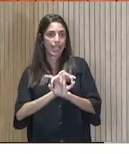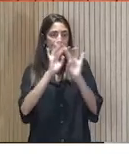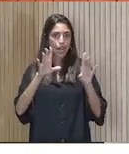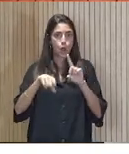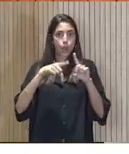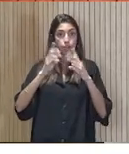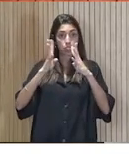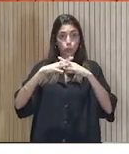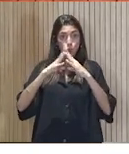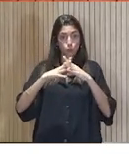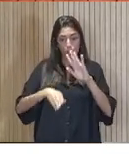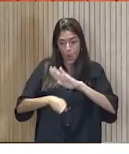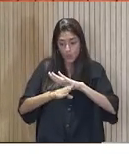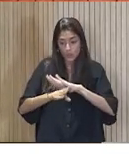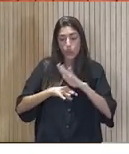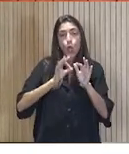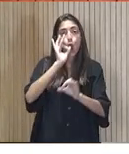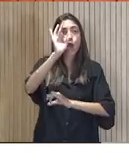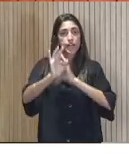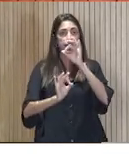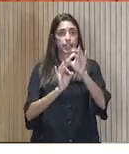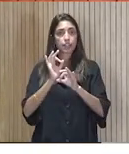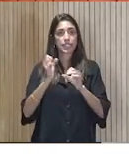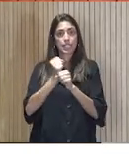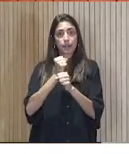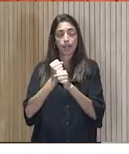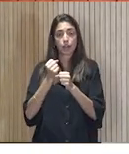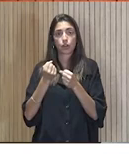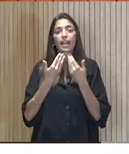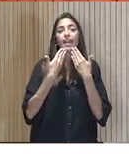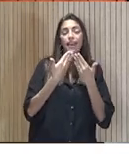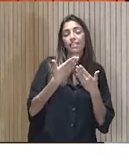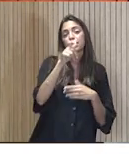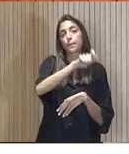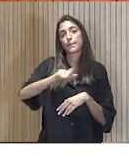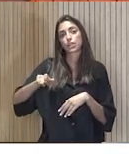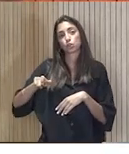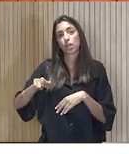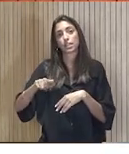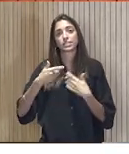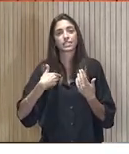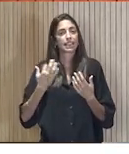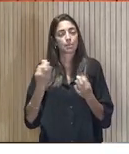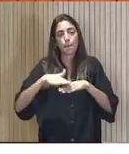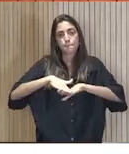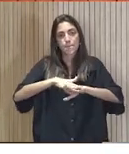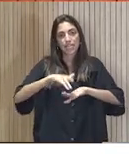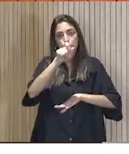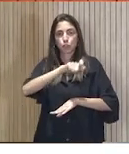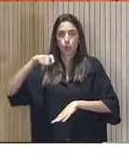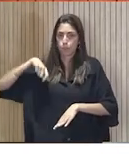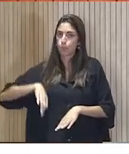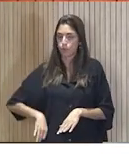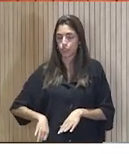de organizaciones que trabajan con millones de personas, está claro que hay que tener una base de profesionales. Pero estamos hablando